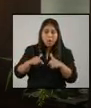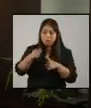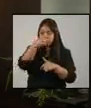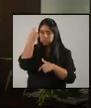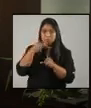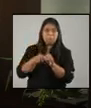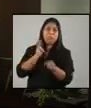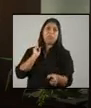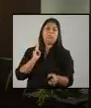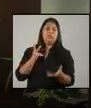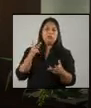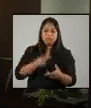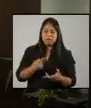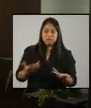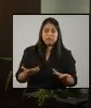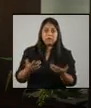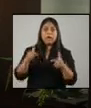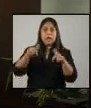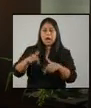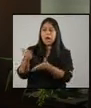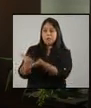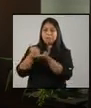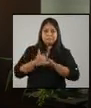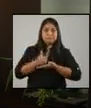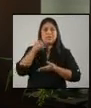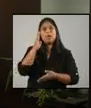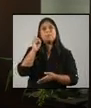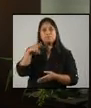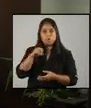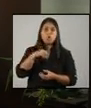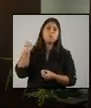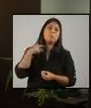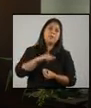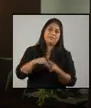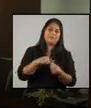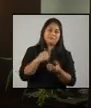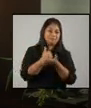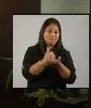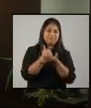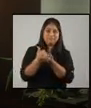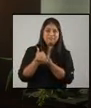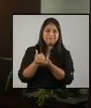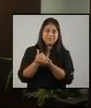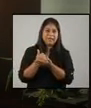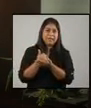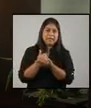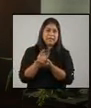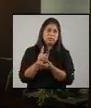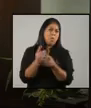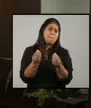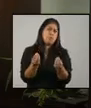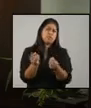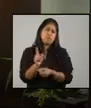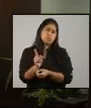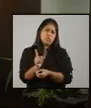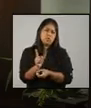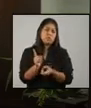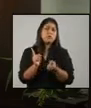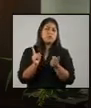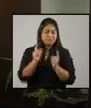ayuda en un bono al sostenimiento para sus familias. No lo es todo, yo lo sé,